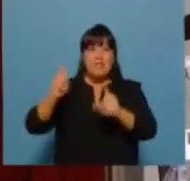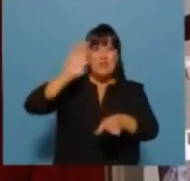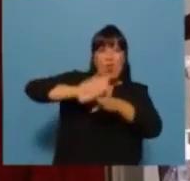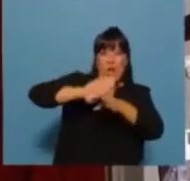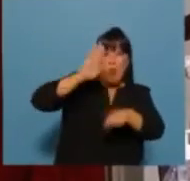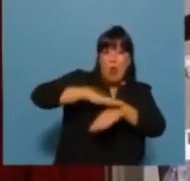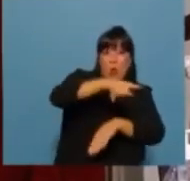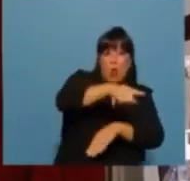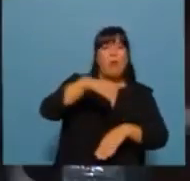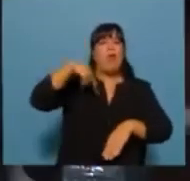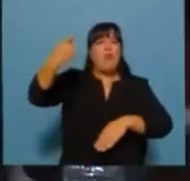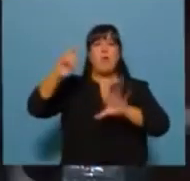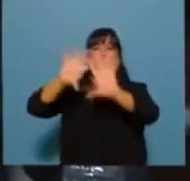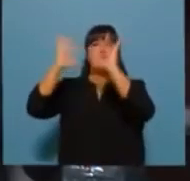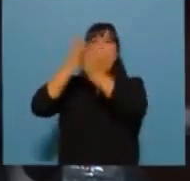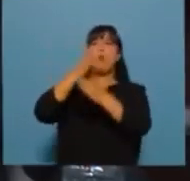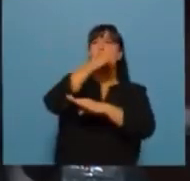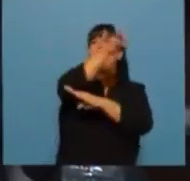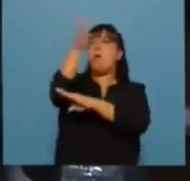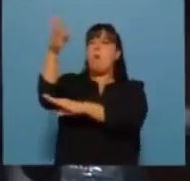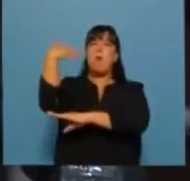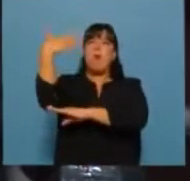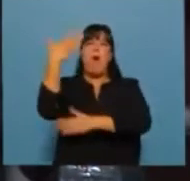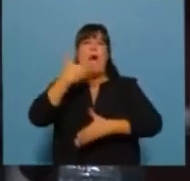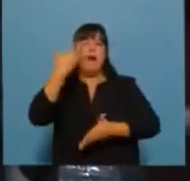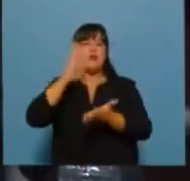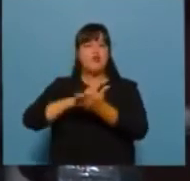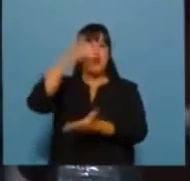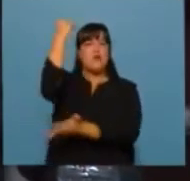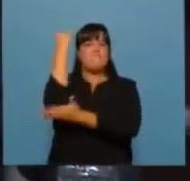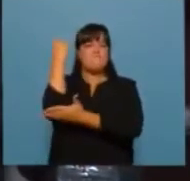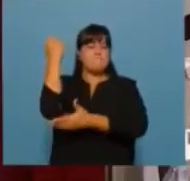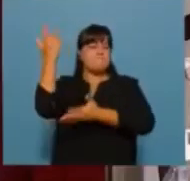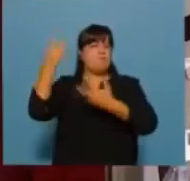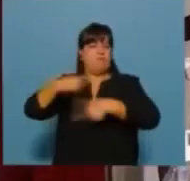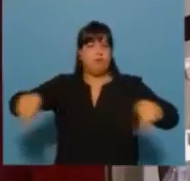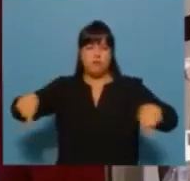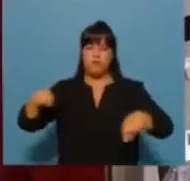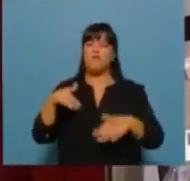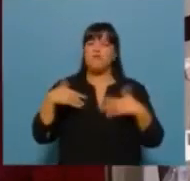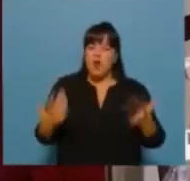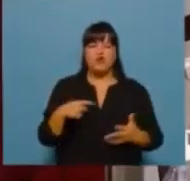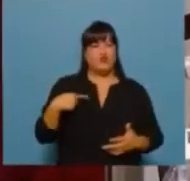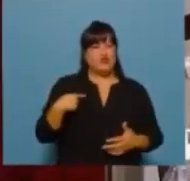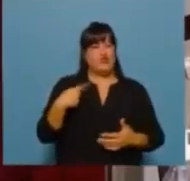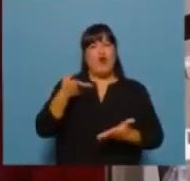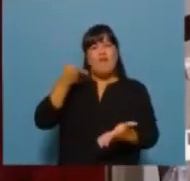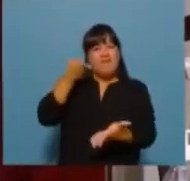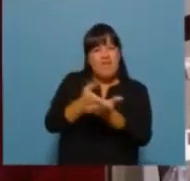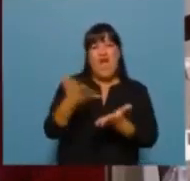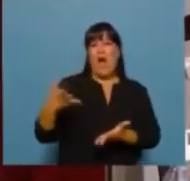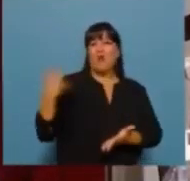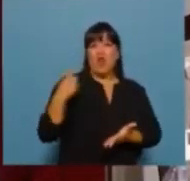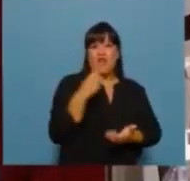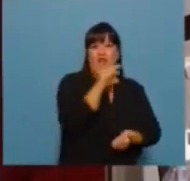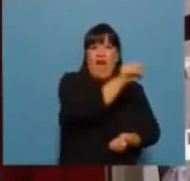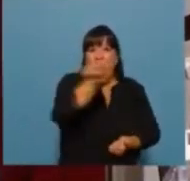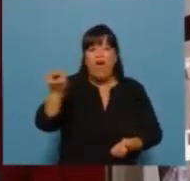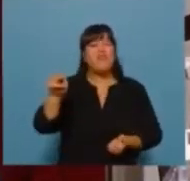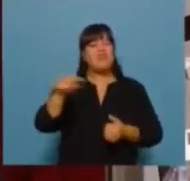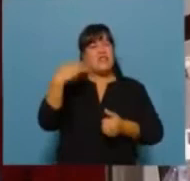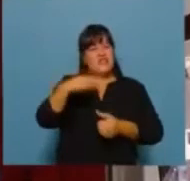esas deudas. Por eso he instruido a las autoridades permanentes para que formalmente